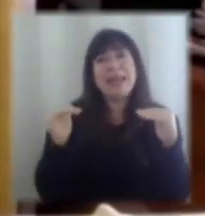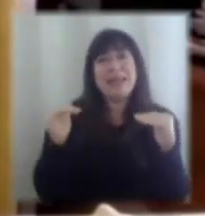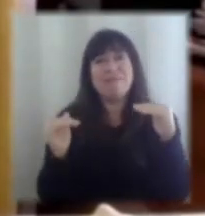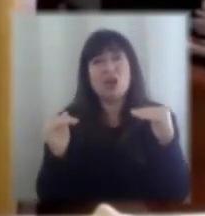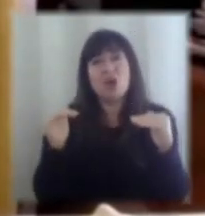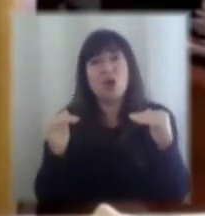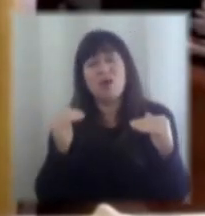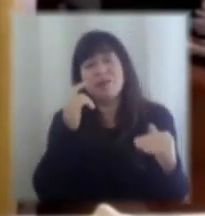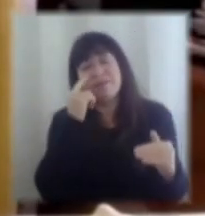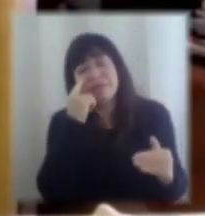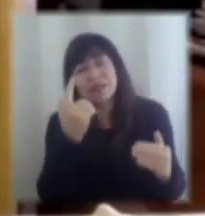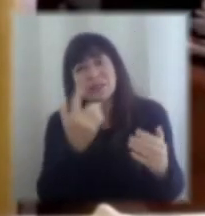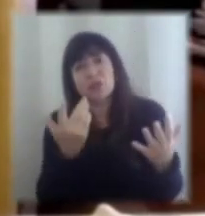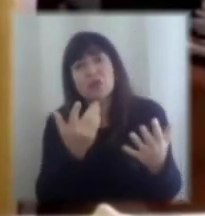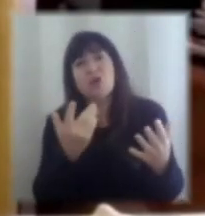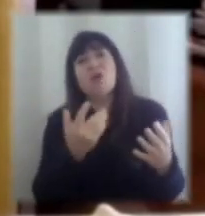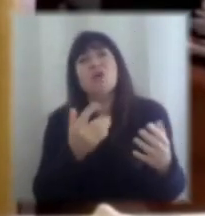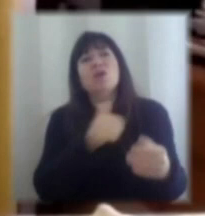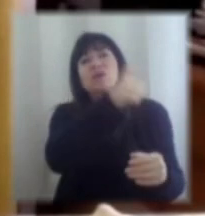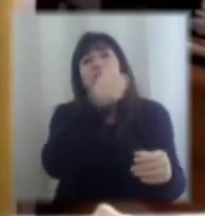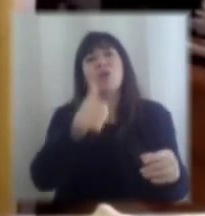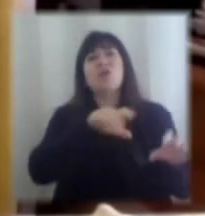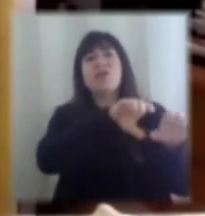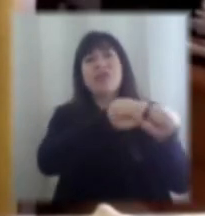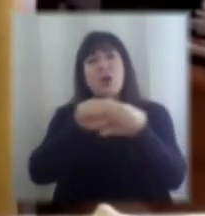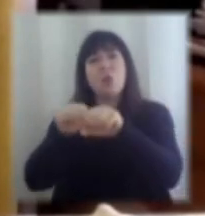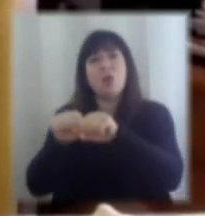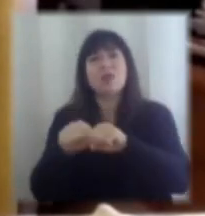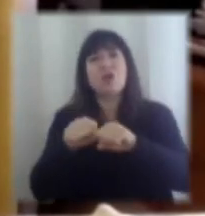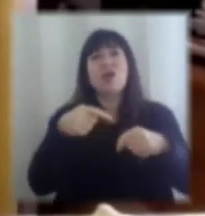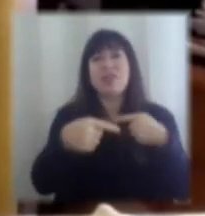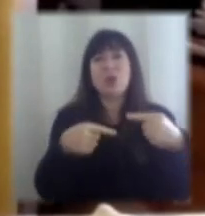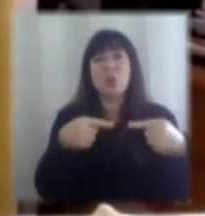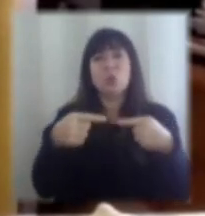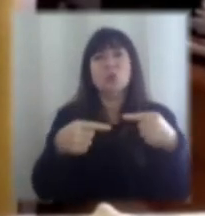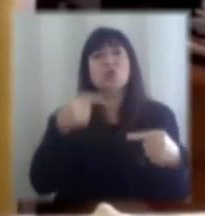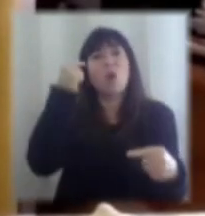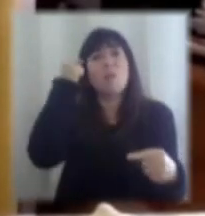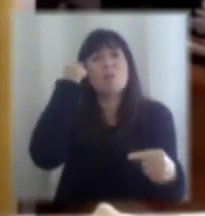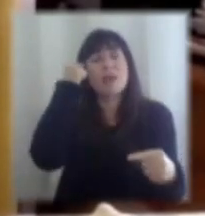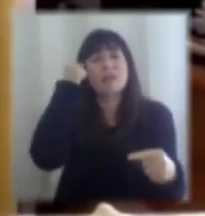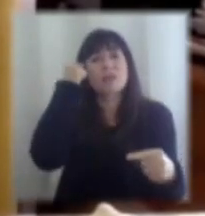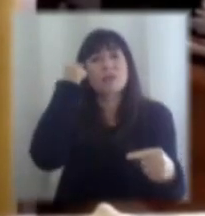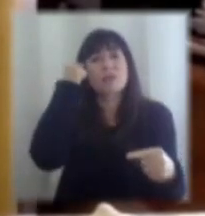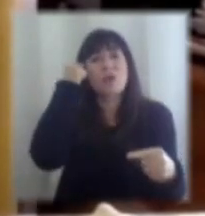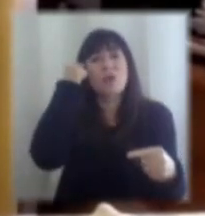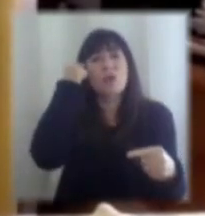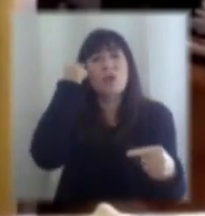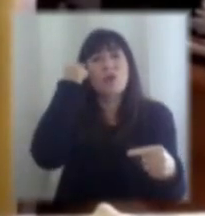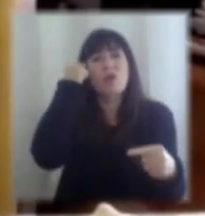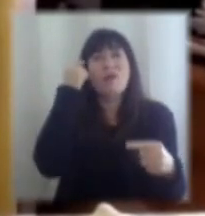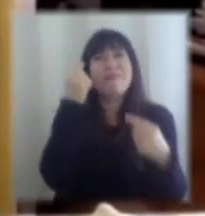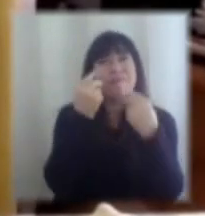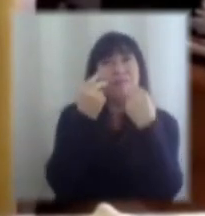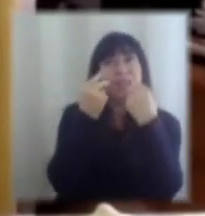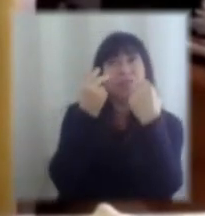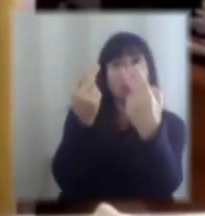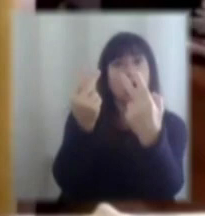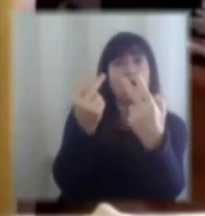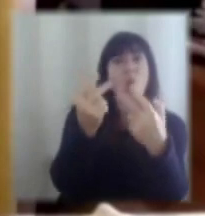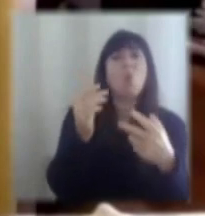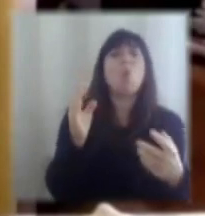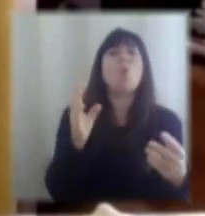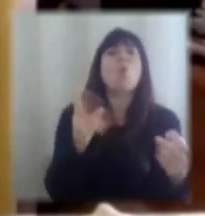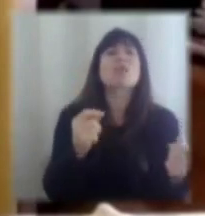creo que en eso estaremos todos de acuerdo y la discusión me parece a mí que más vienen las apreciaciones respecto a cuánto